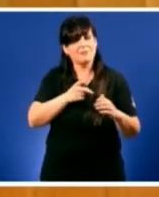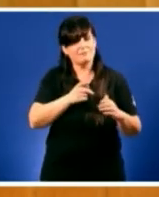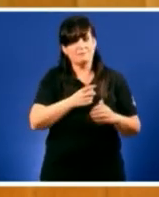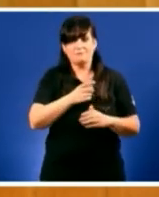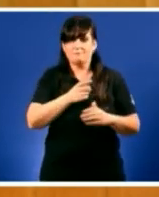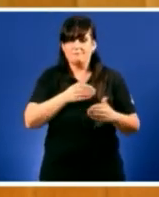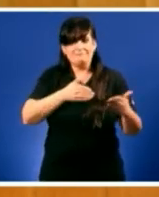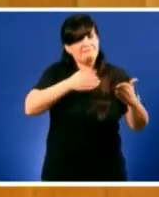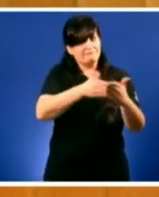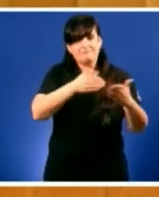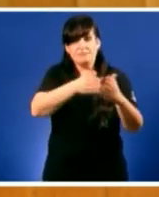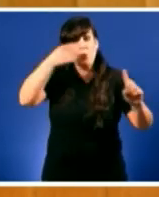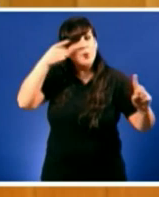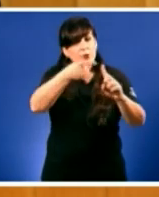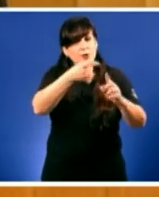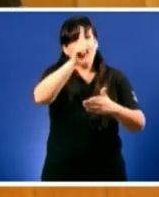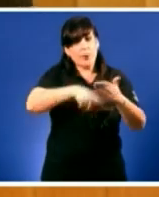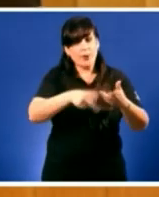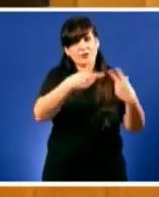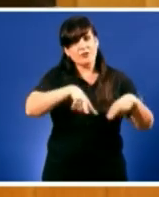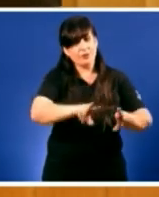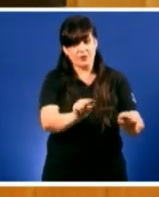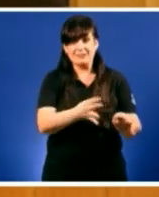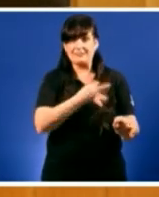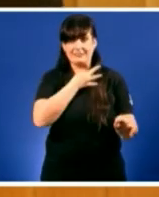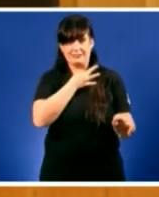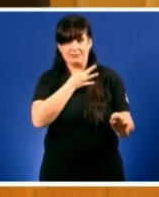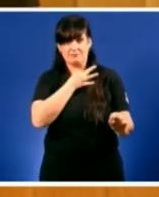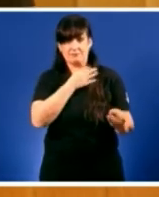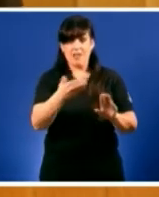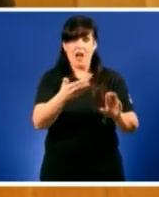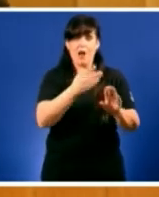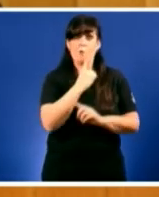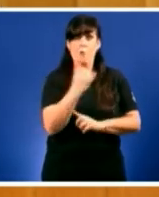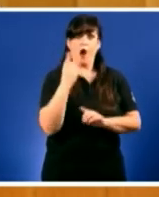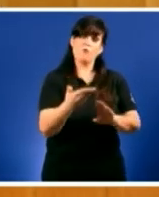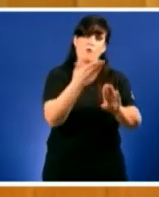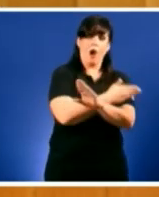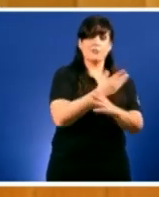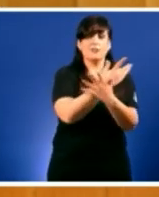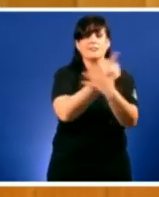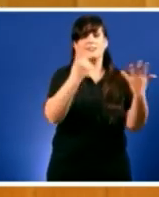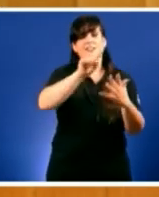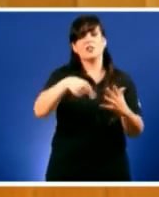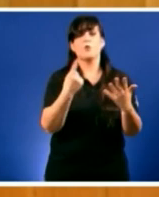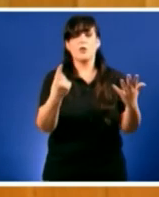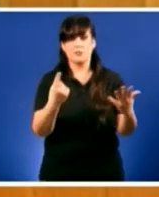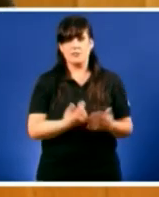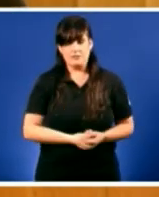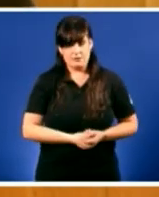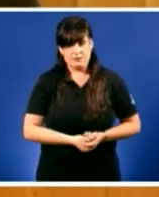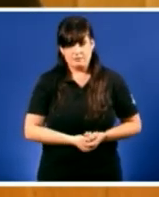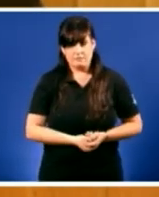mes. Un ano antes era o 16,6. En 2013 último dato disponível